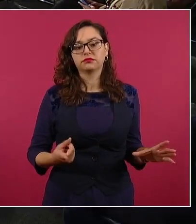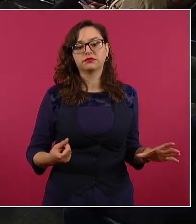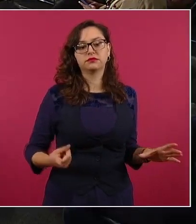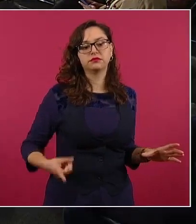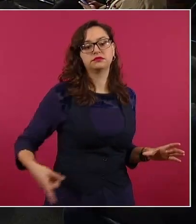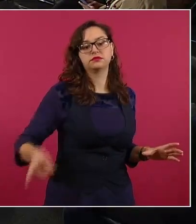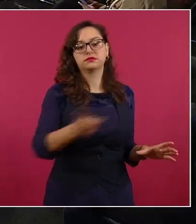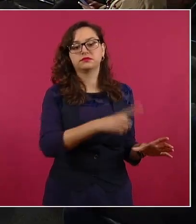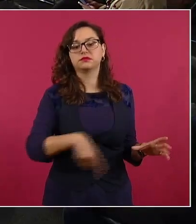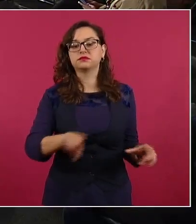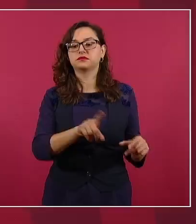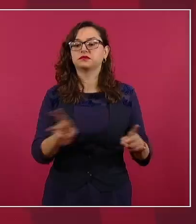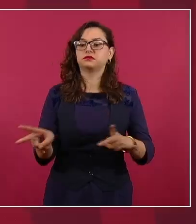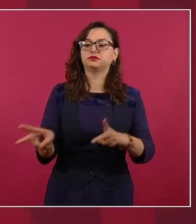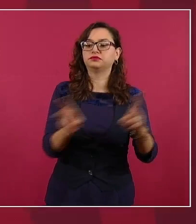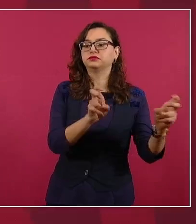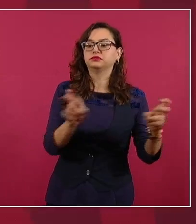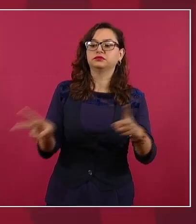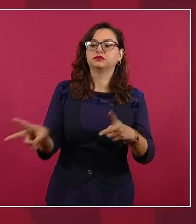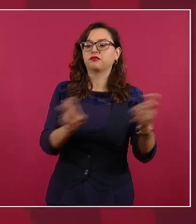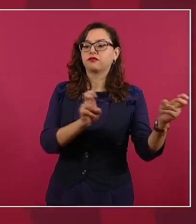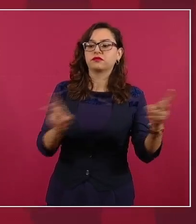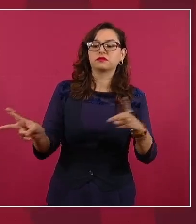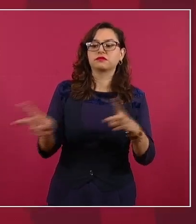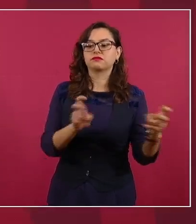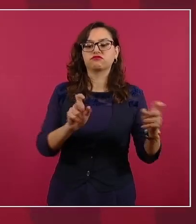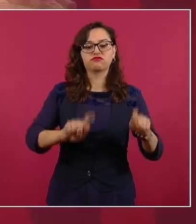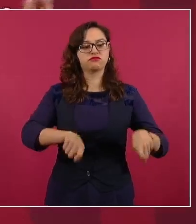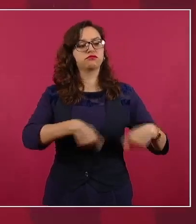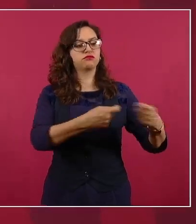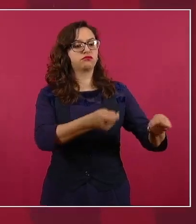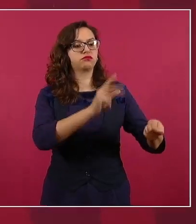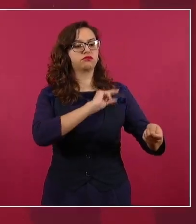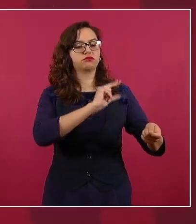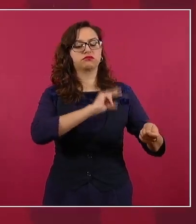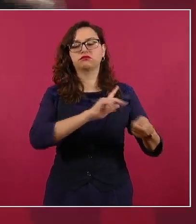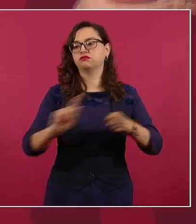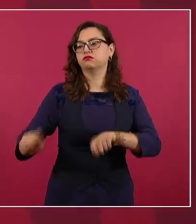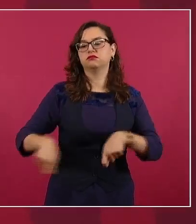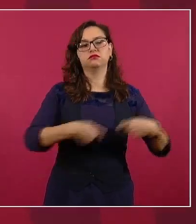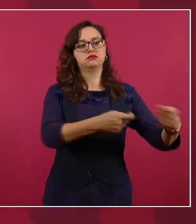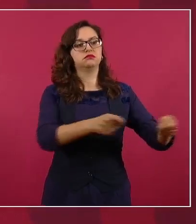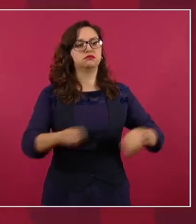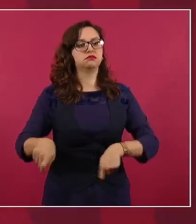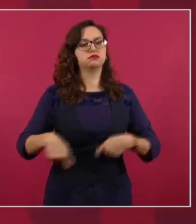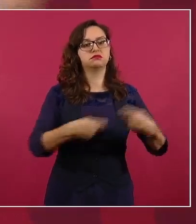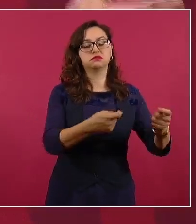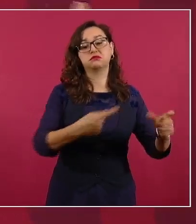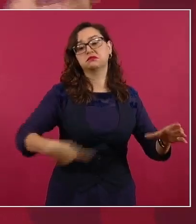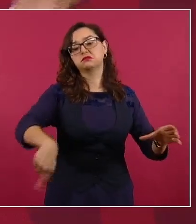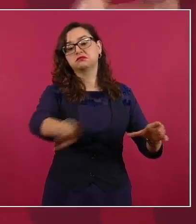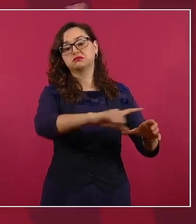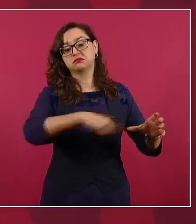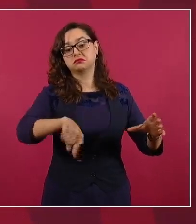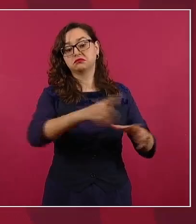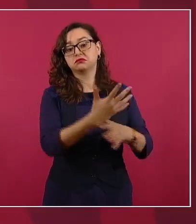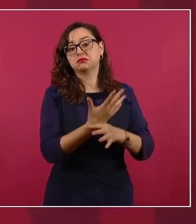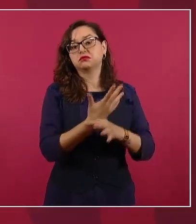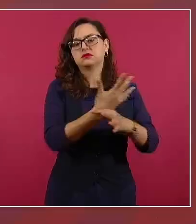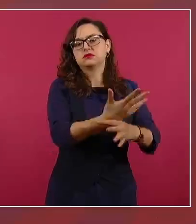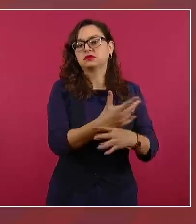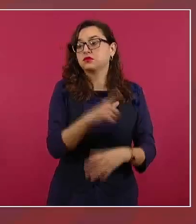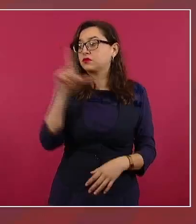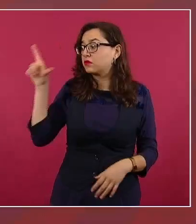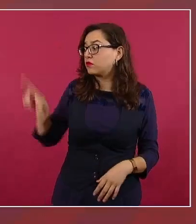que el Estado debe diluirse, que no debe de participar en el desarrollo,